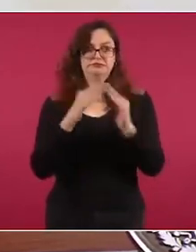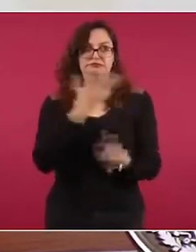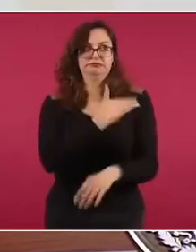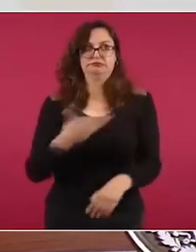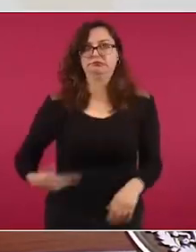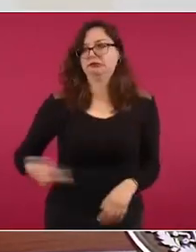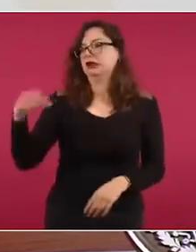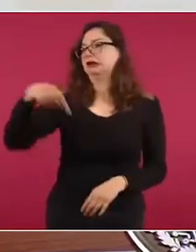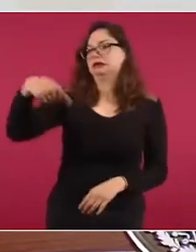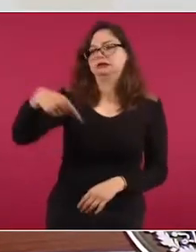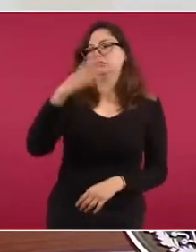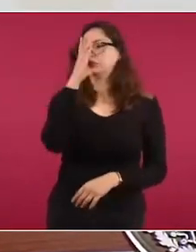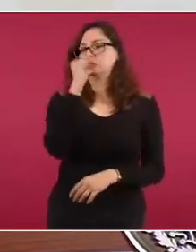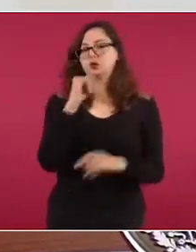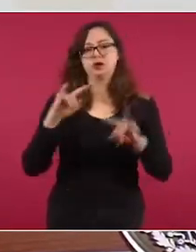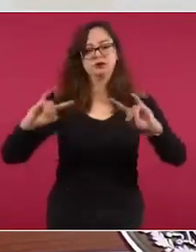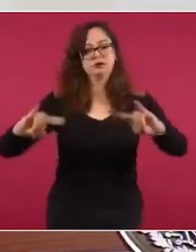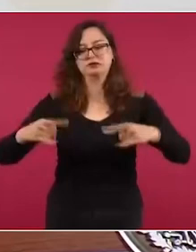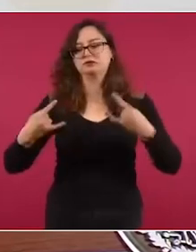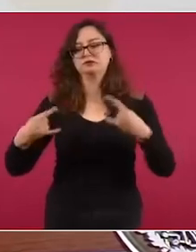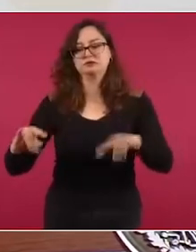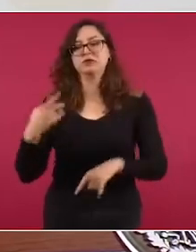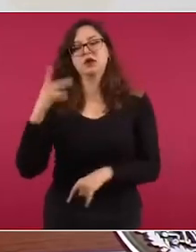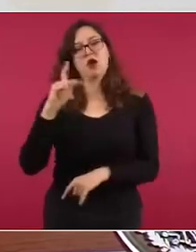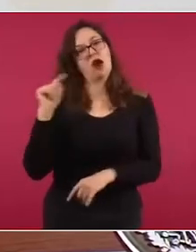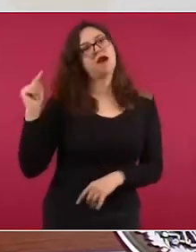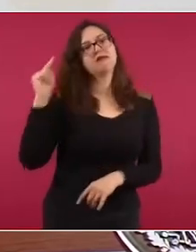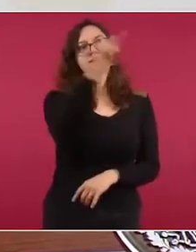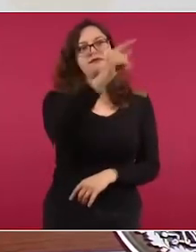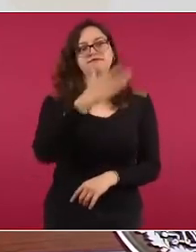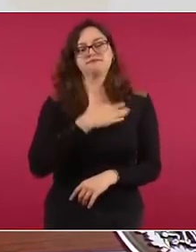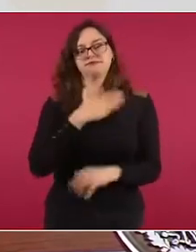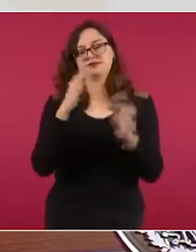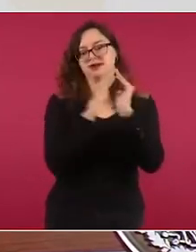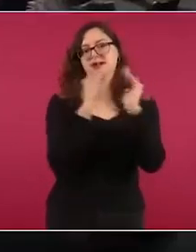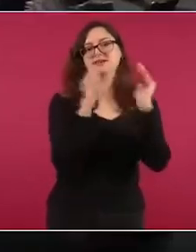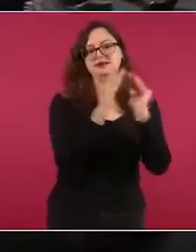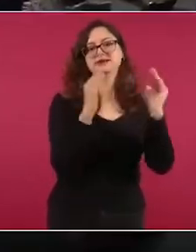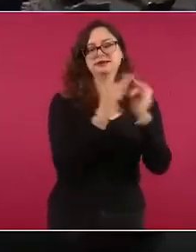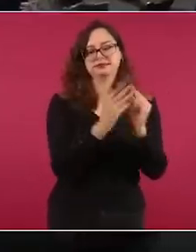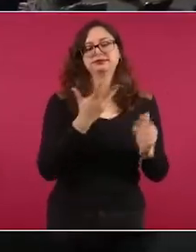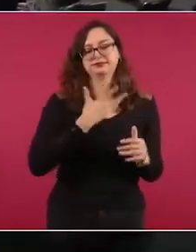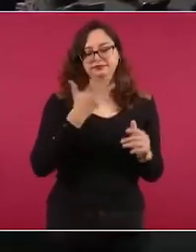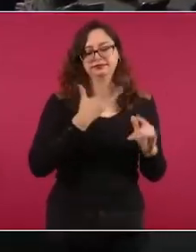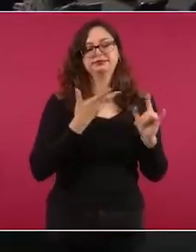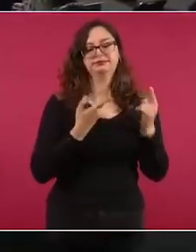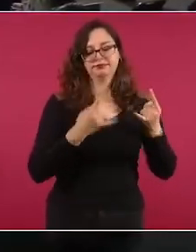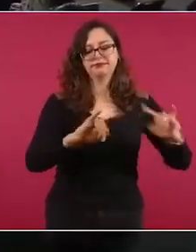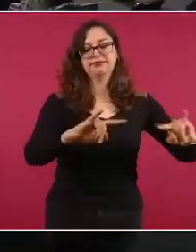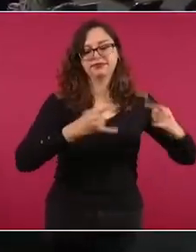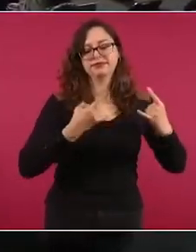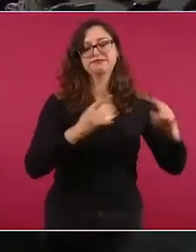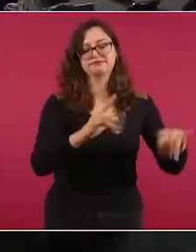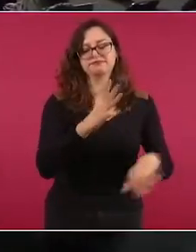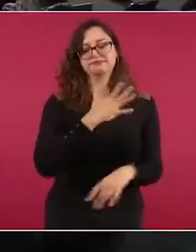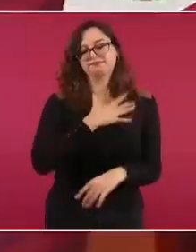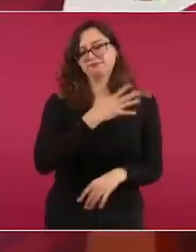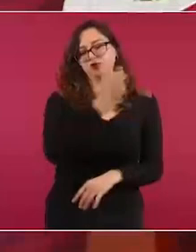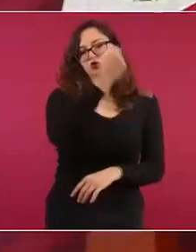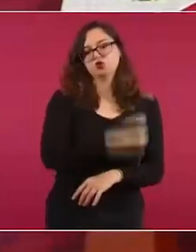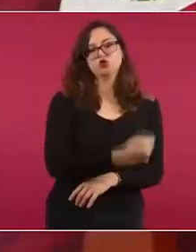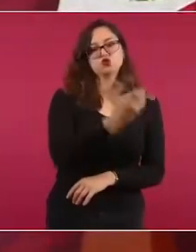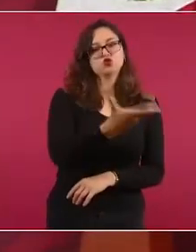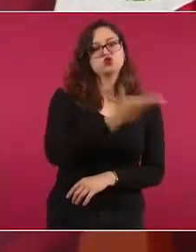en la casa sí tengo mis jamaqueros y como se acostumbra en el sureste,